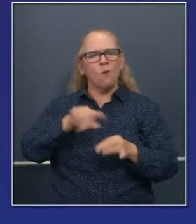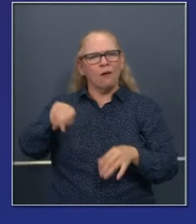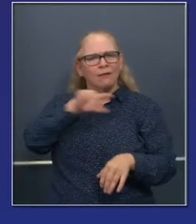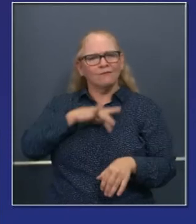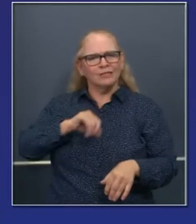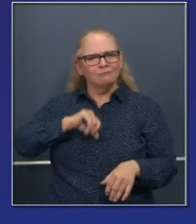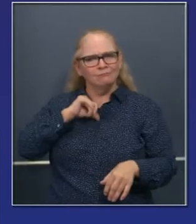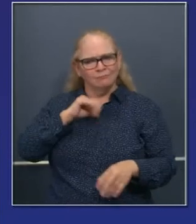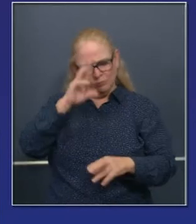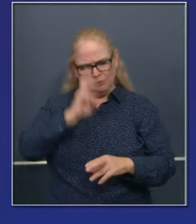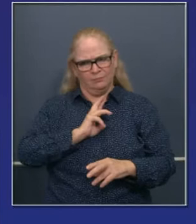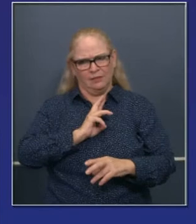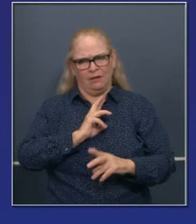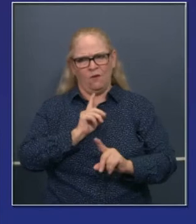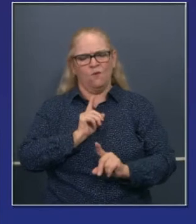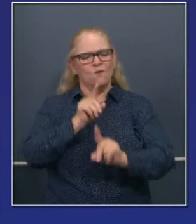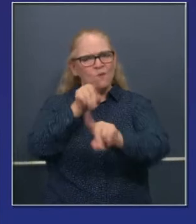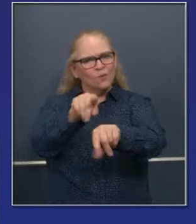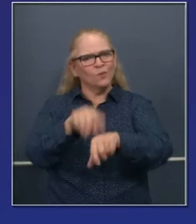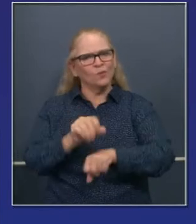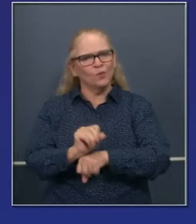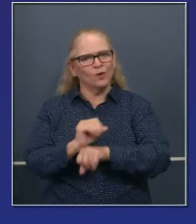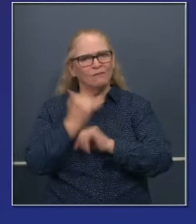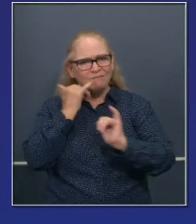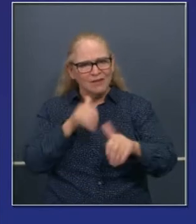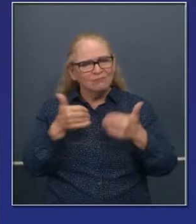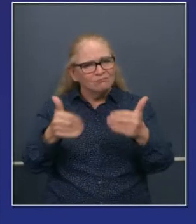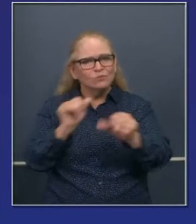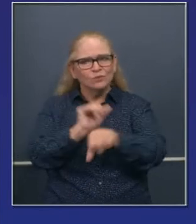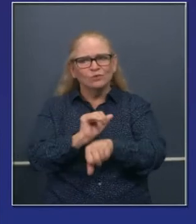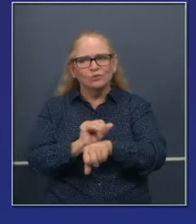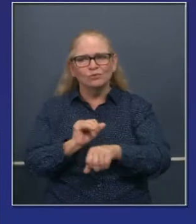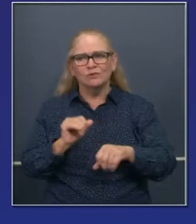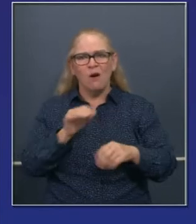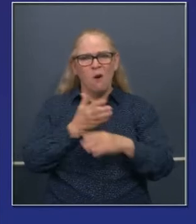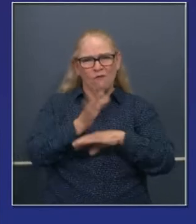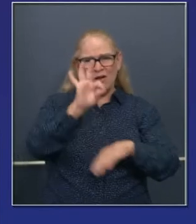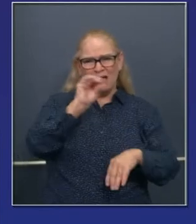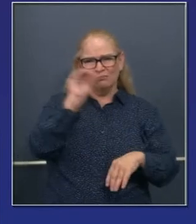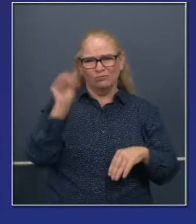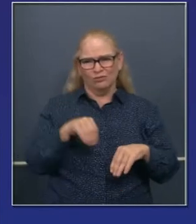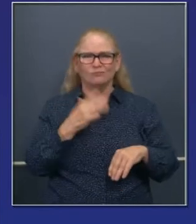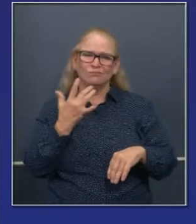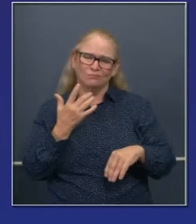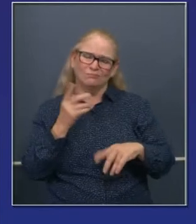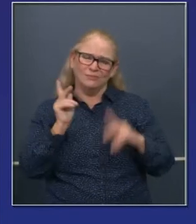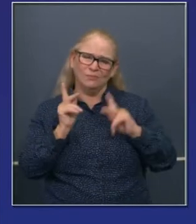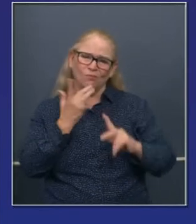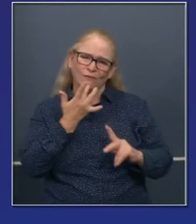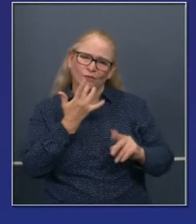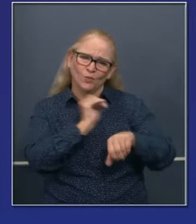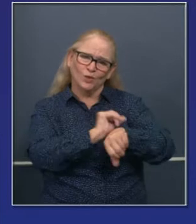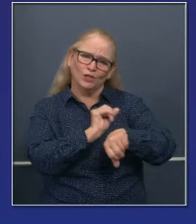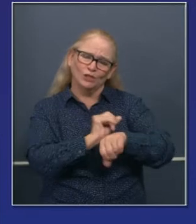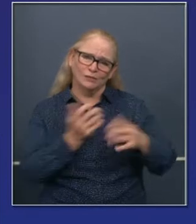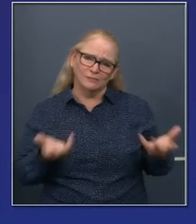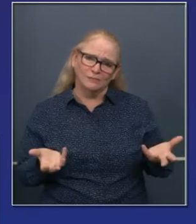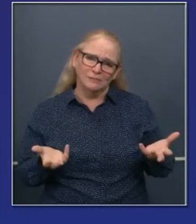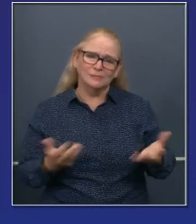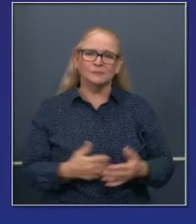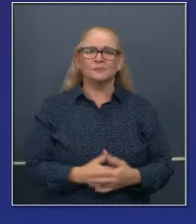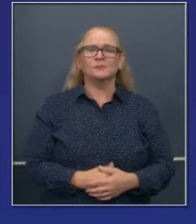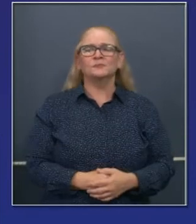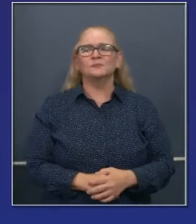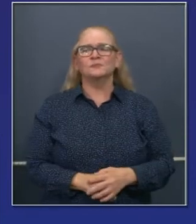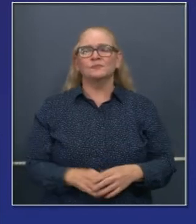99% de los trabajadores prefieren ciertamente el trabajo que un cheque por no hacer nada. Tenemos un programa que se llama WorkShare,